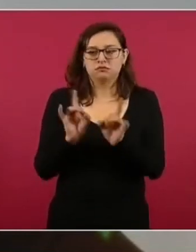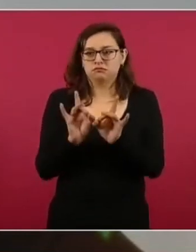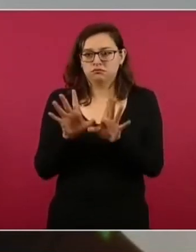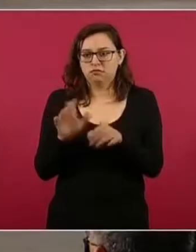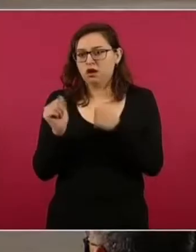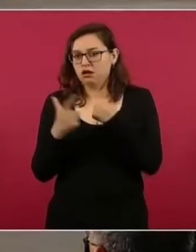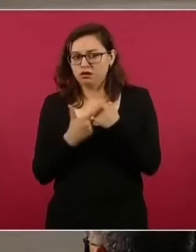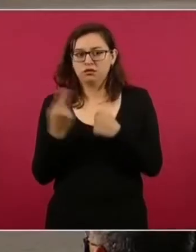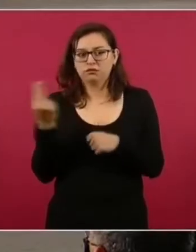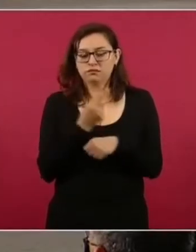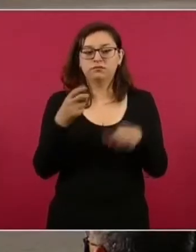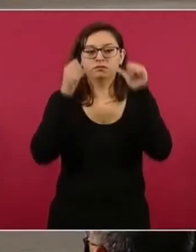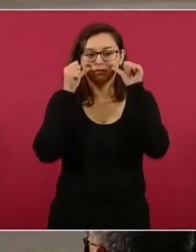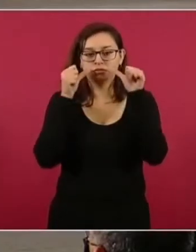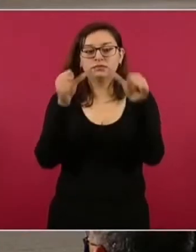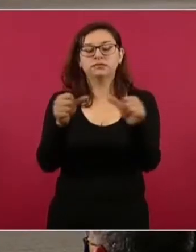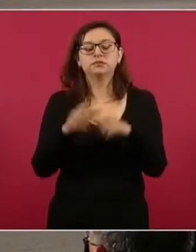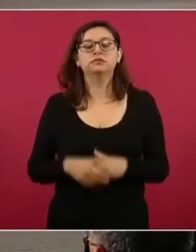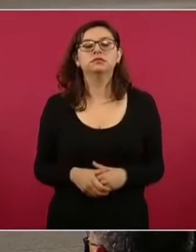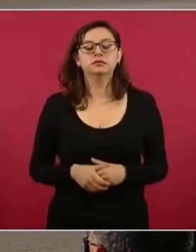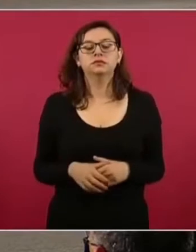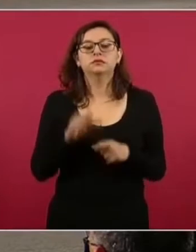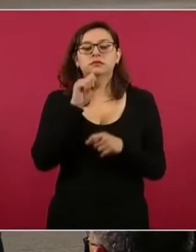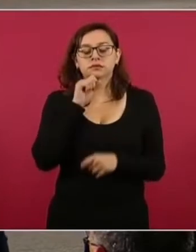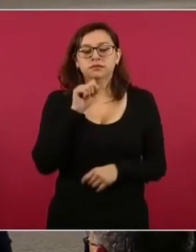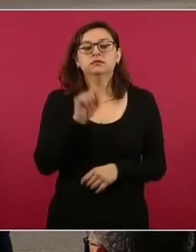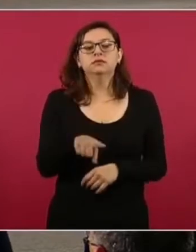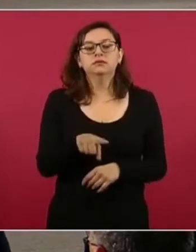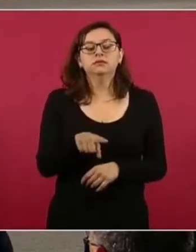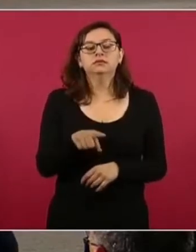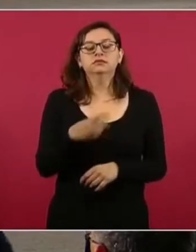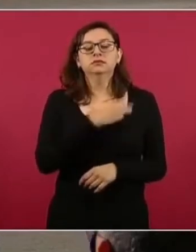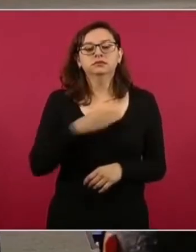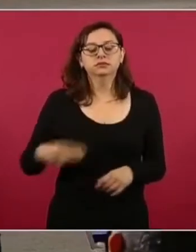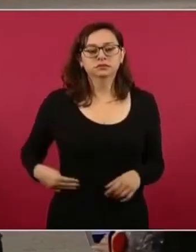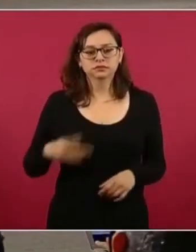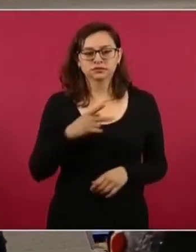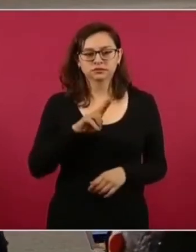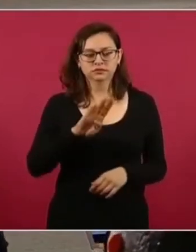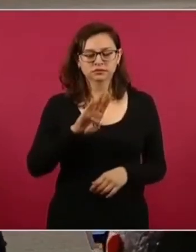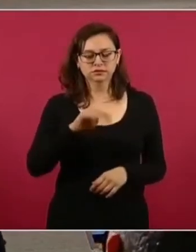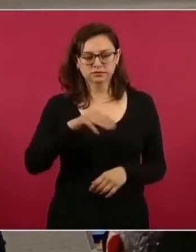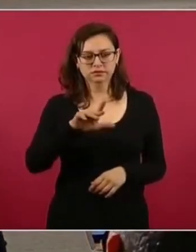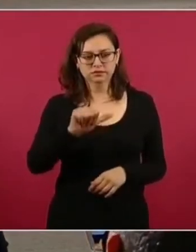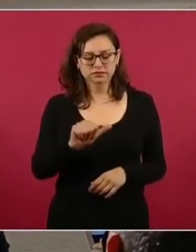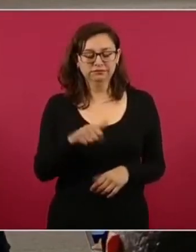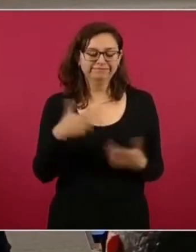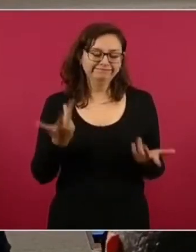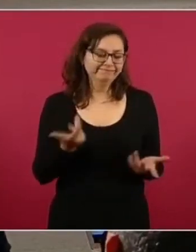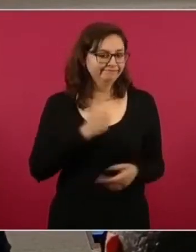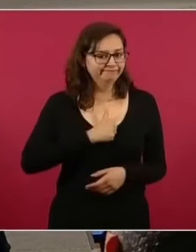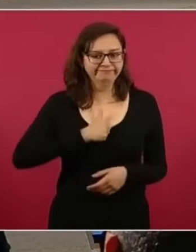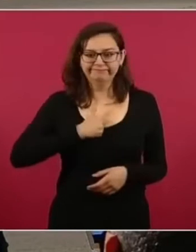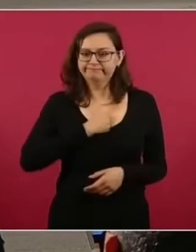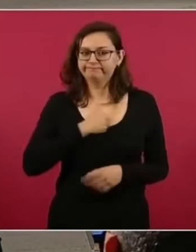huracán. Asimismo, en el municipio de Pluma y Hidalgo, lamentablemente no